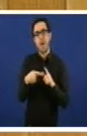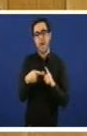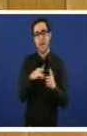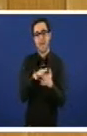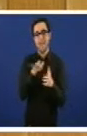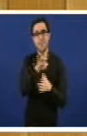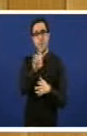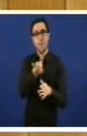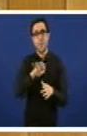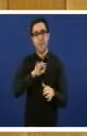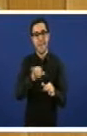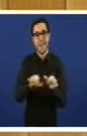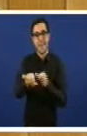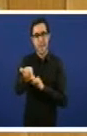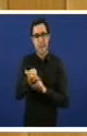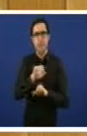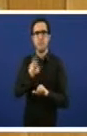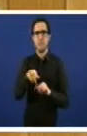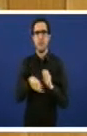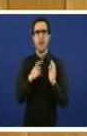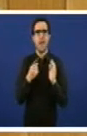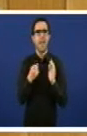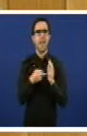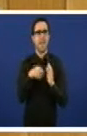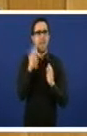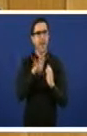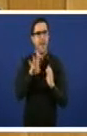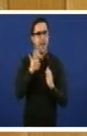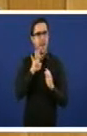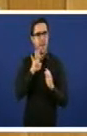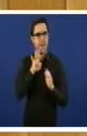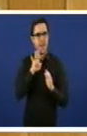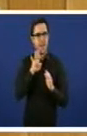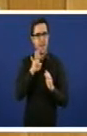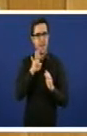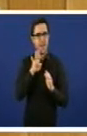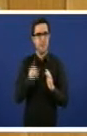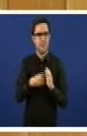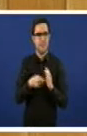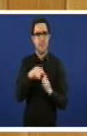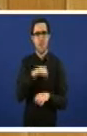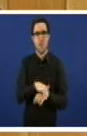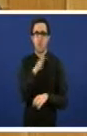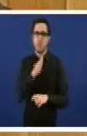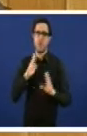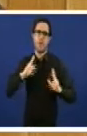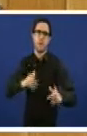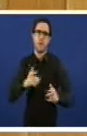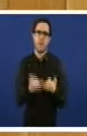xaneiro ilegal. Ilegal. Tanto esforzo para nada, señorías.